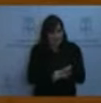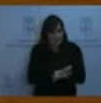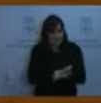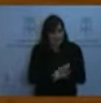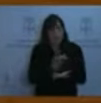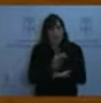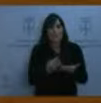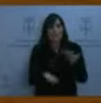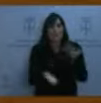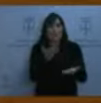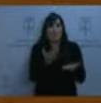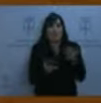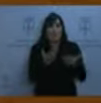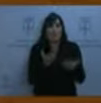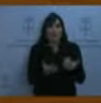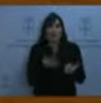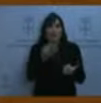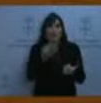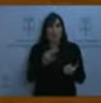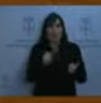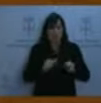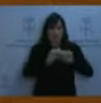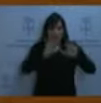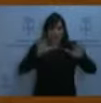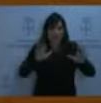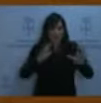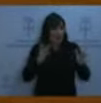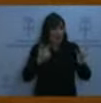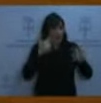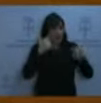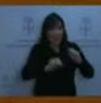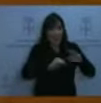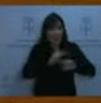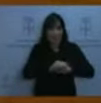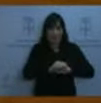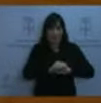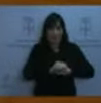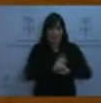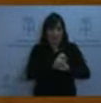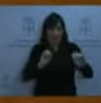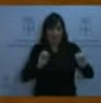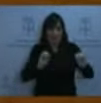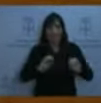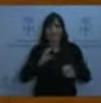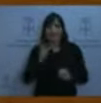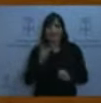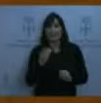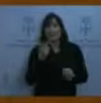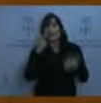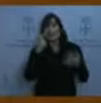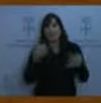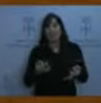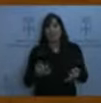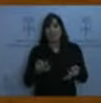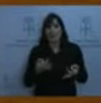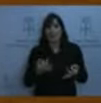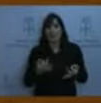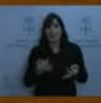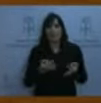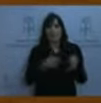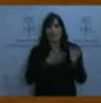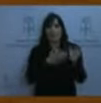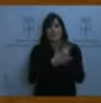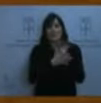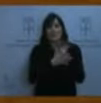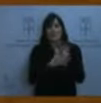Nada de eso se cumplió. En tercer lugar, en la práctica implican privilegios para ciudadanos que viven en